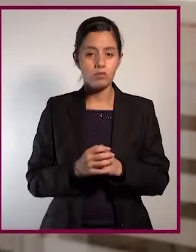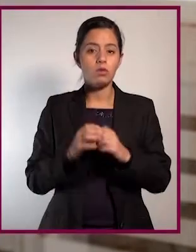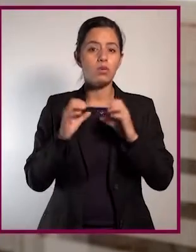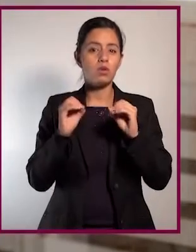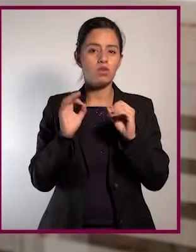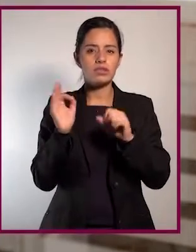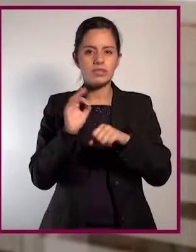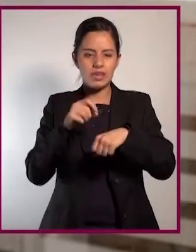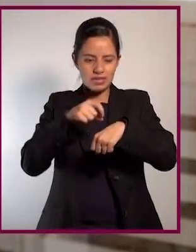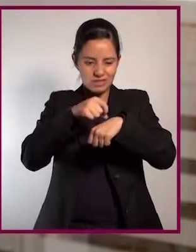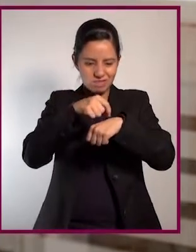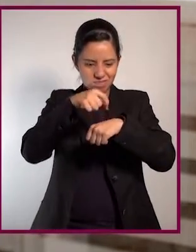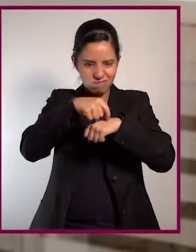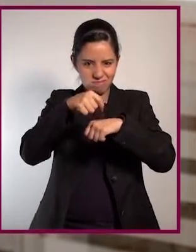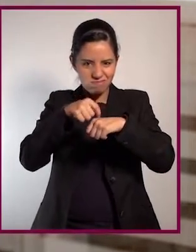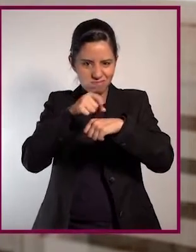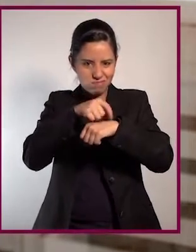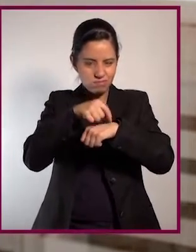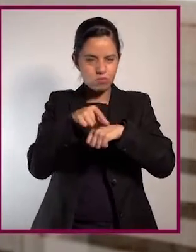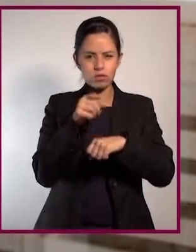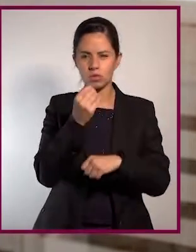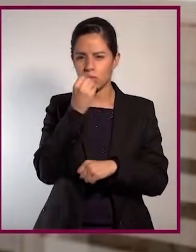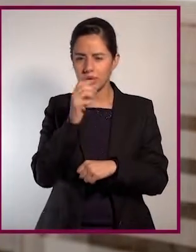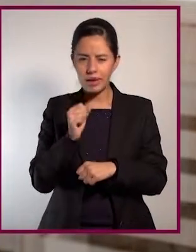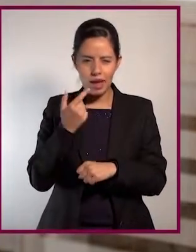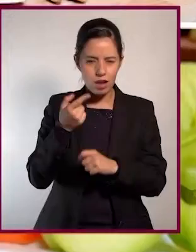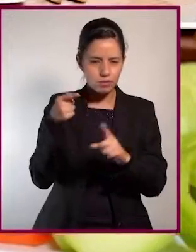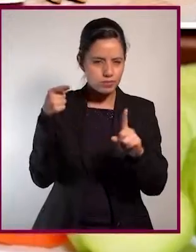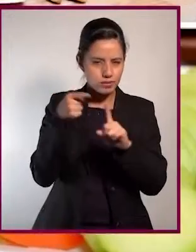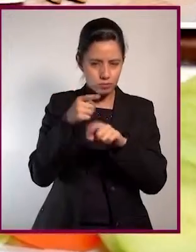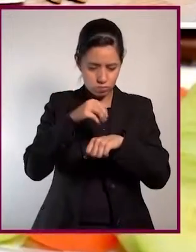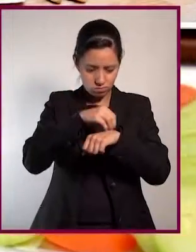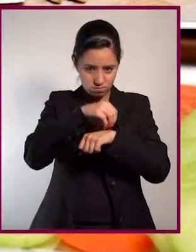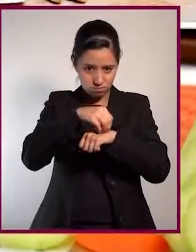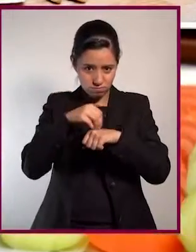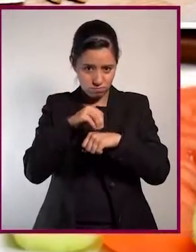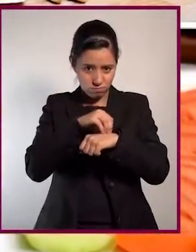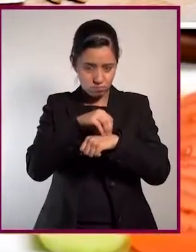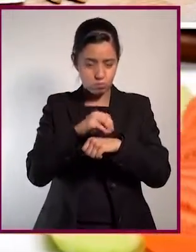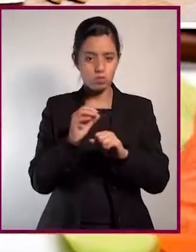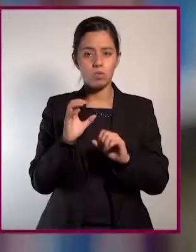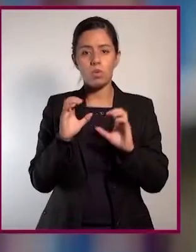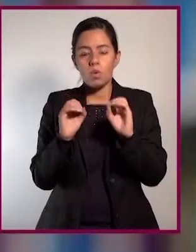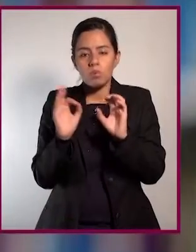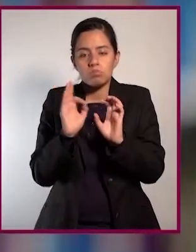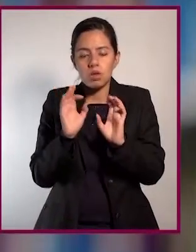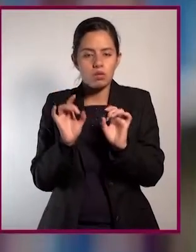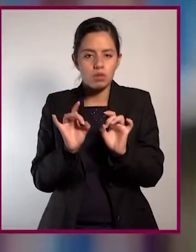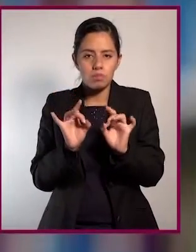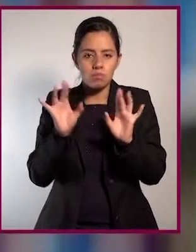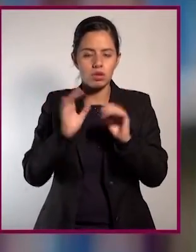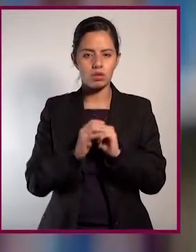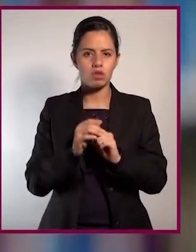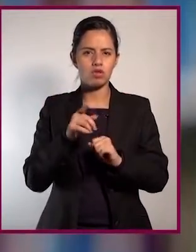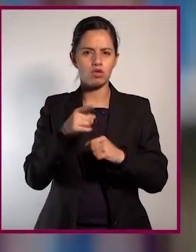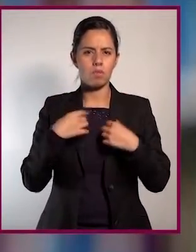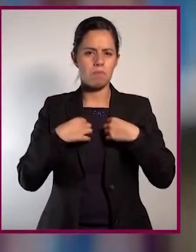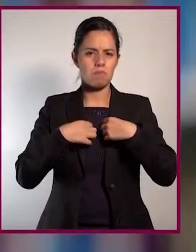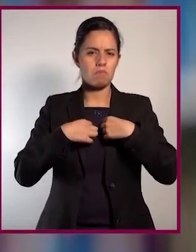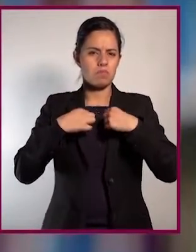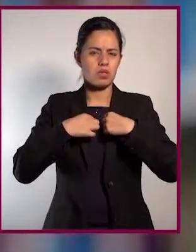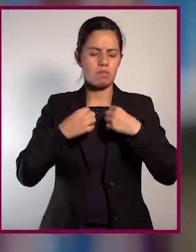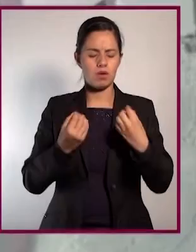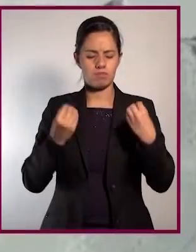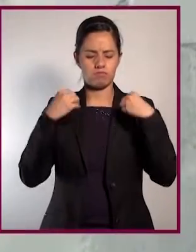te han salido granitos cada vez que consumes un alimento en específico. O quizás un día de la nada te has puesto la